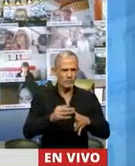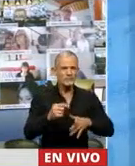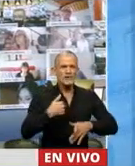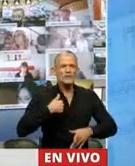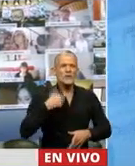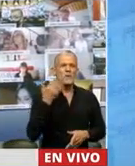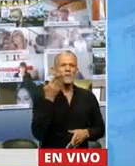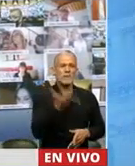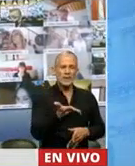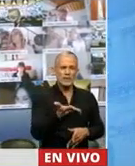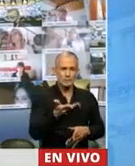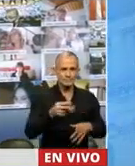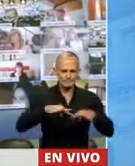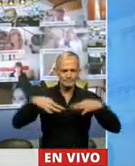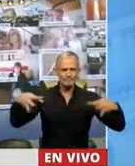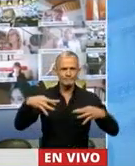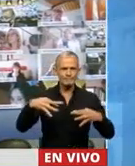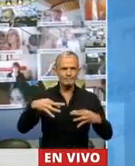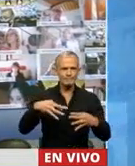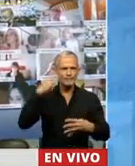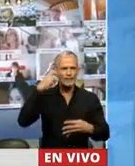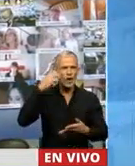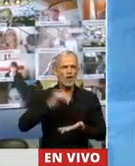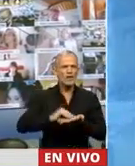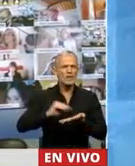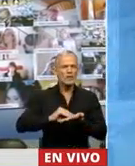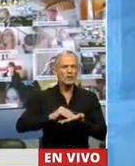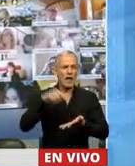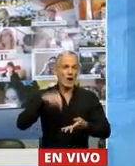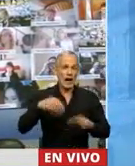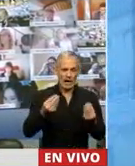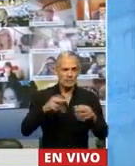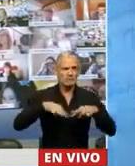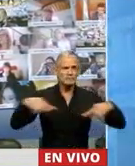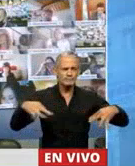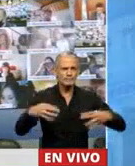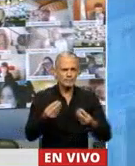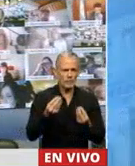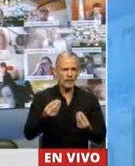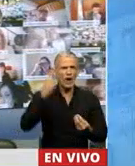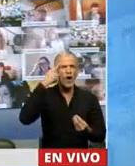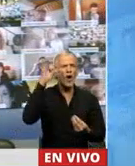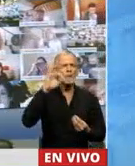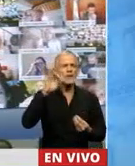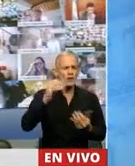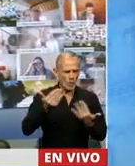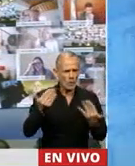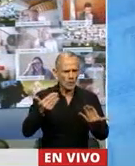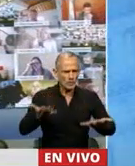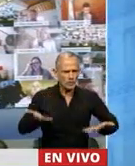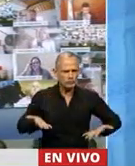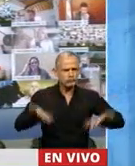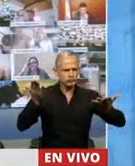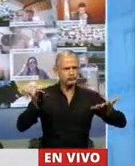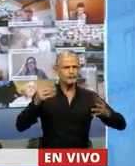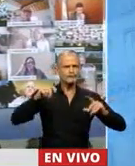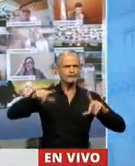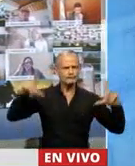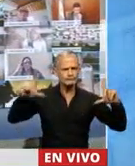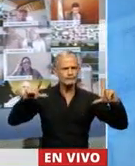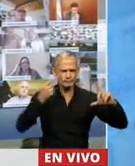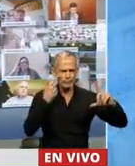desde la Cámara, porque en realidad nuestra voz acá puede levantarse un poco más, además del